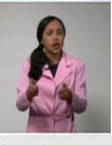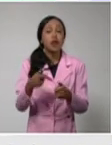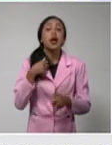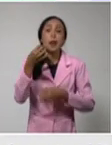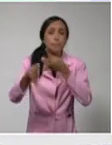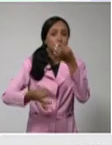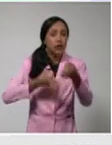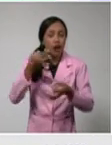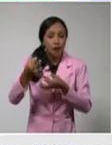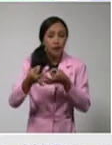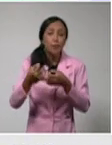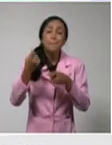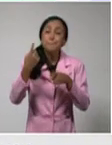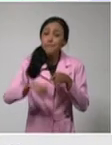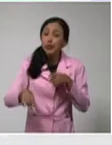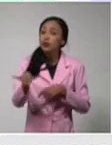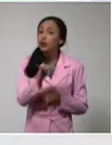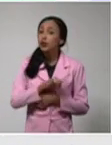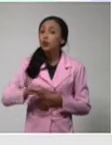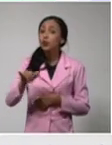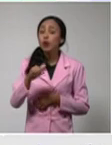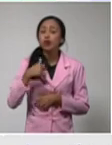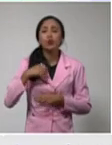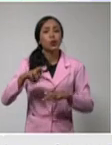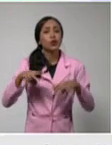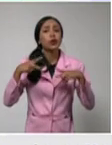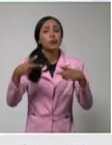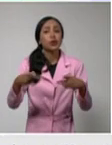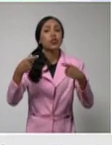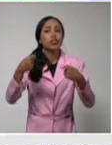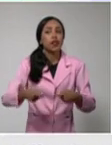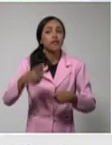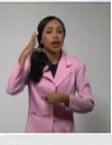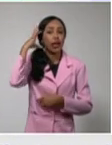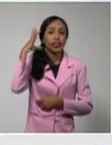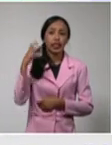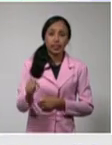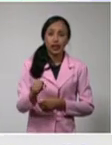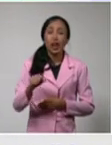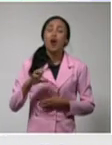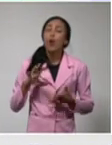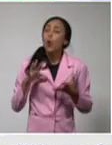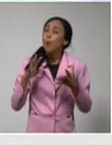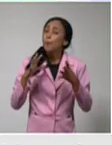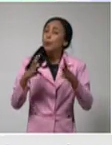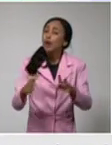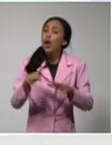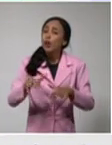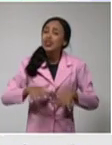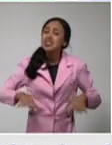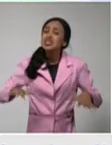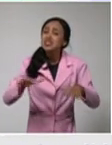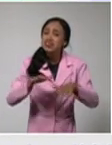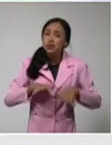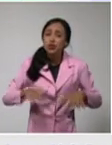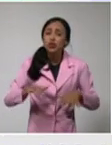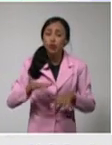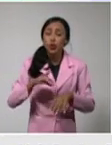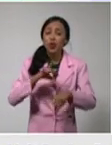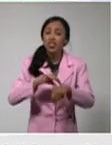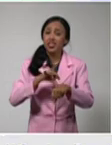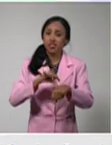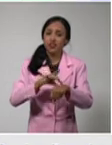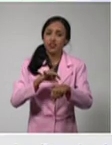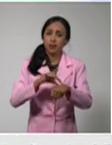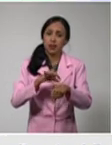Pero de todas formas los resalto para que nos demos cuenta de las complicaciones que pueden tener esta enfermedad en